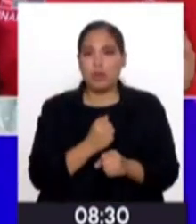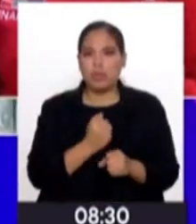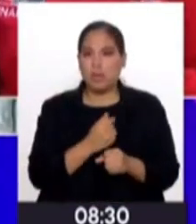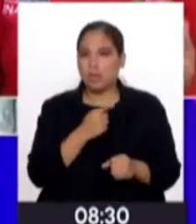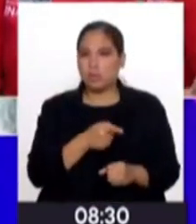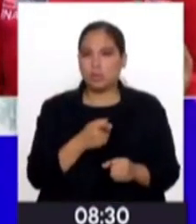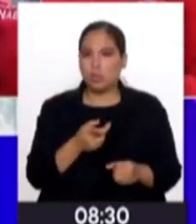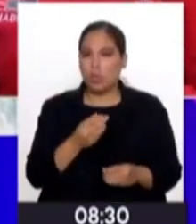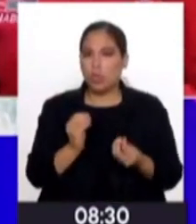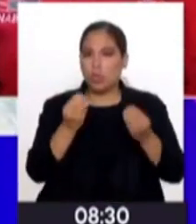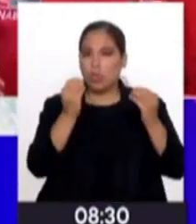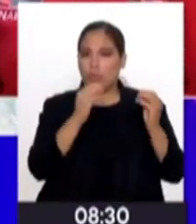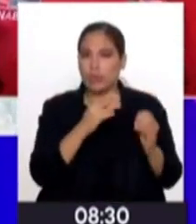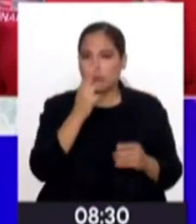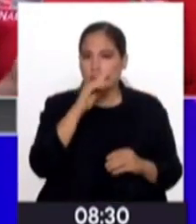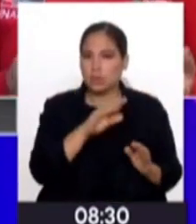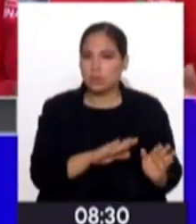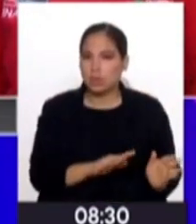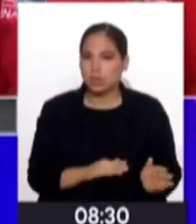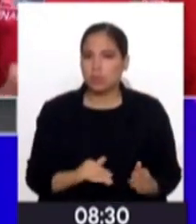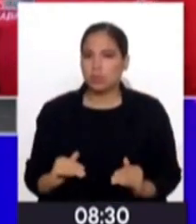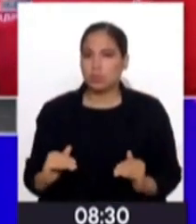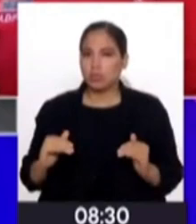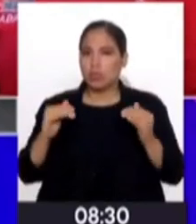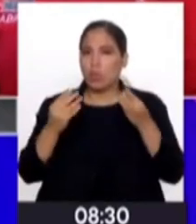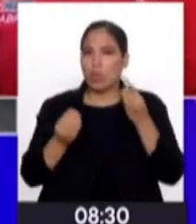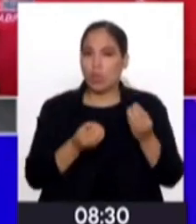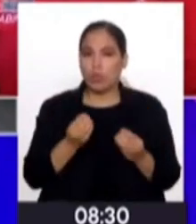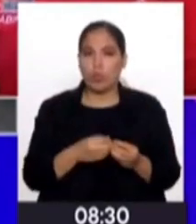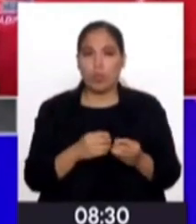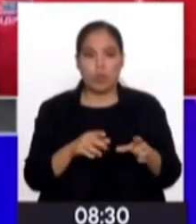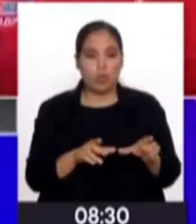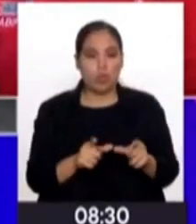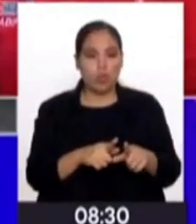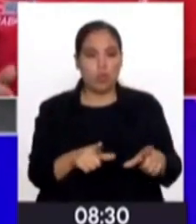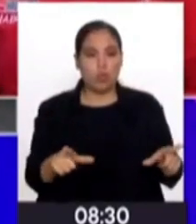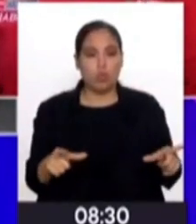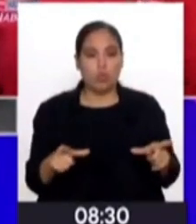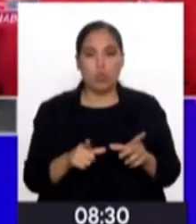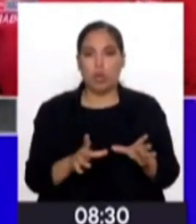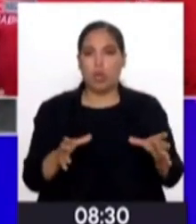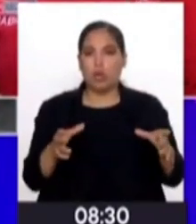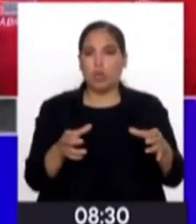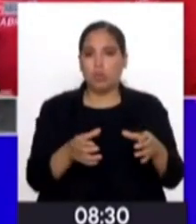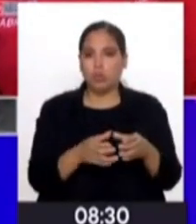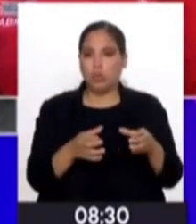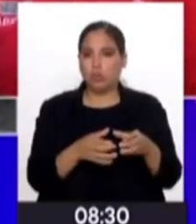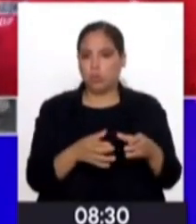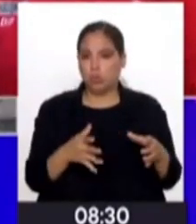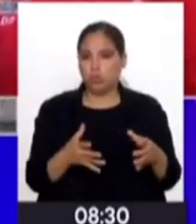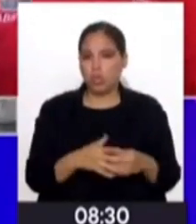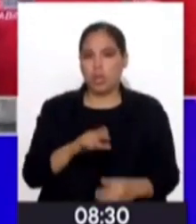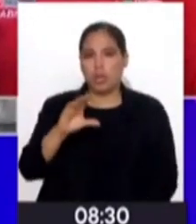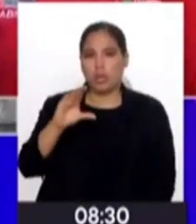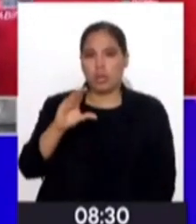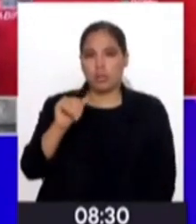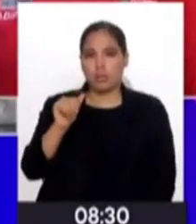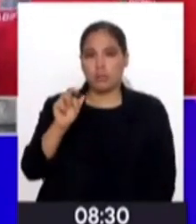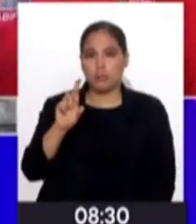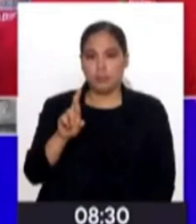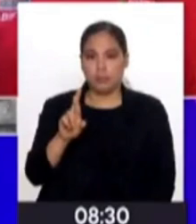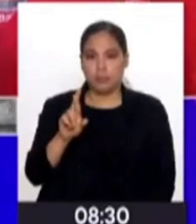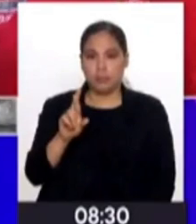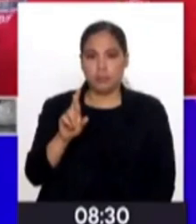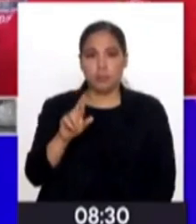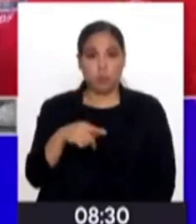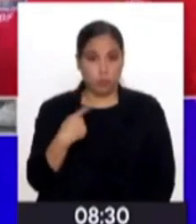INAVIF con estos jóvenes y niños? A través de los centros de acogimiento residencial, que los llamamos los CAR. Nosotros